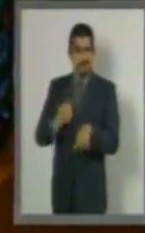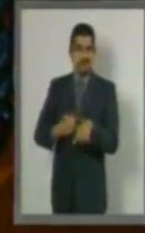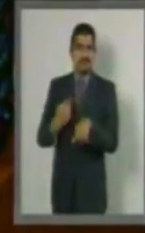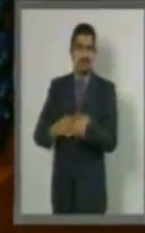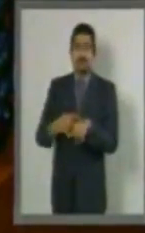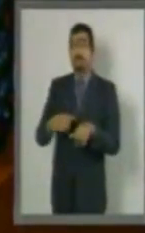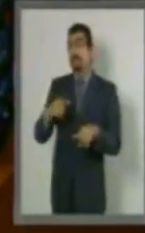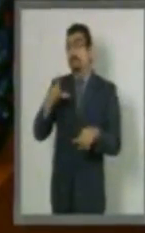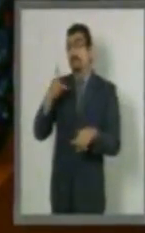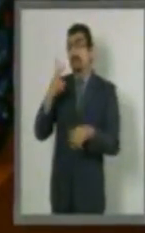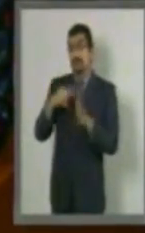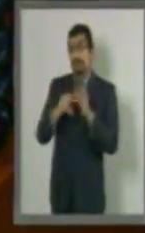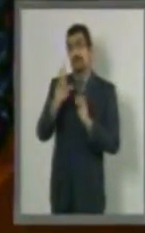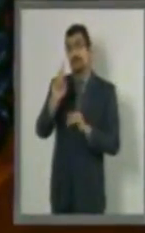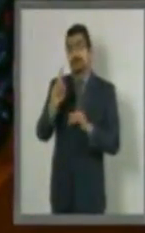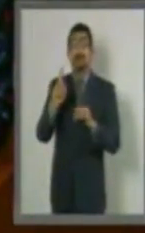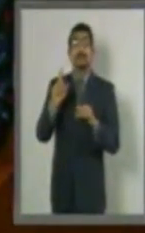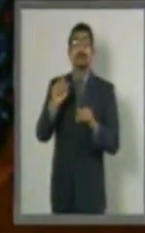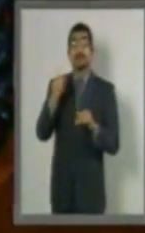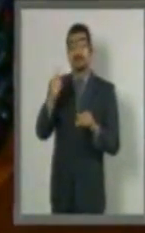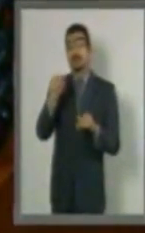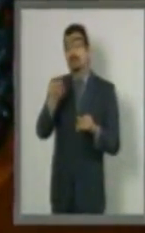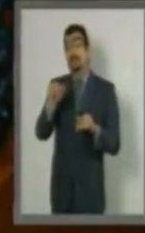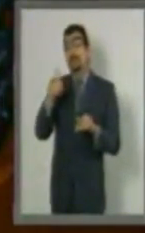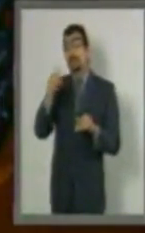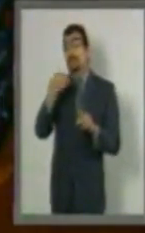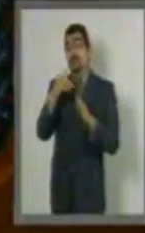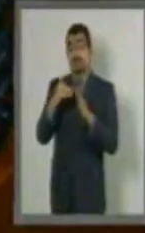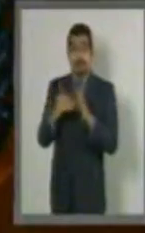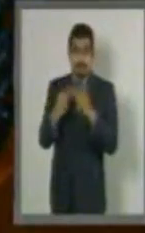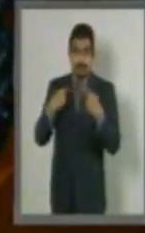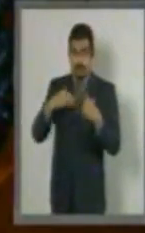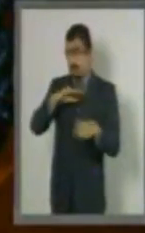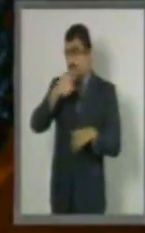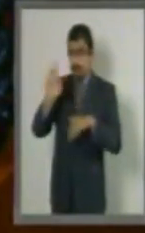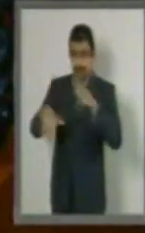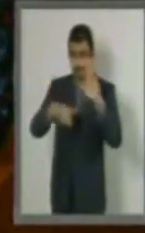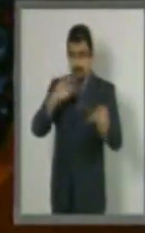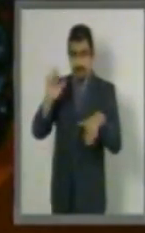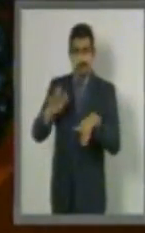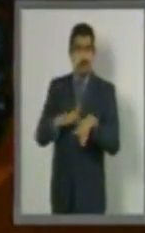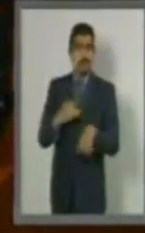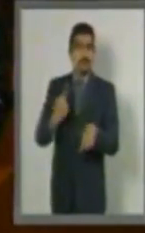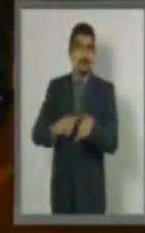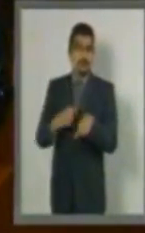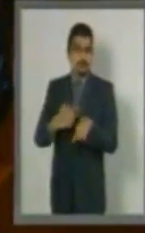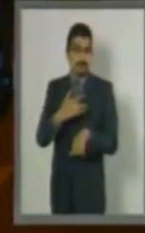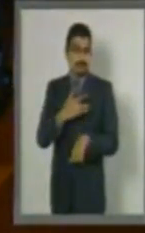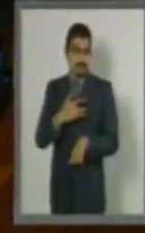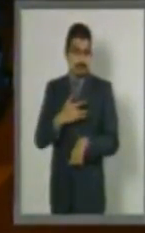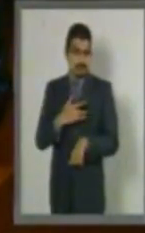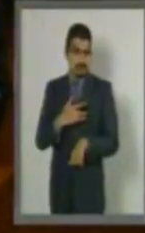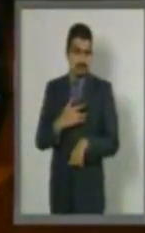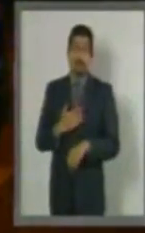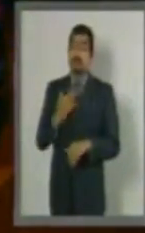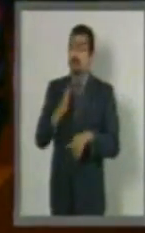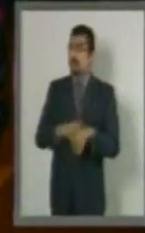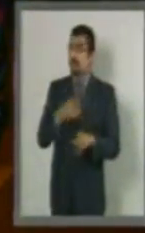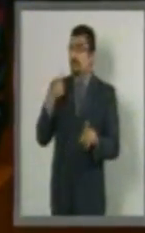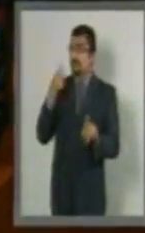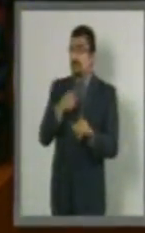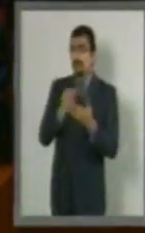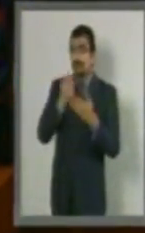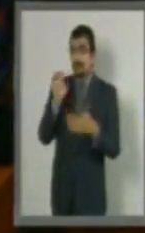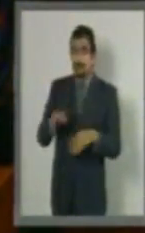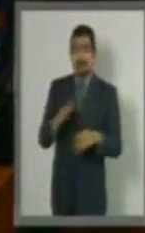que 23.6 millones de personas morirán por alguna enfermedad cardiovascular, principalmente